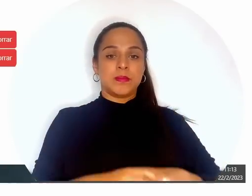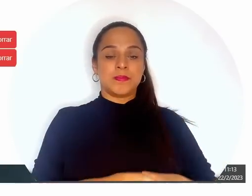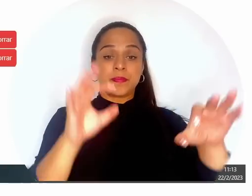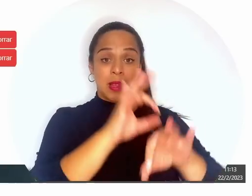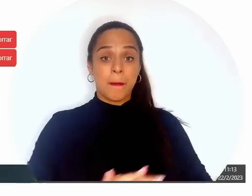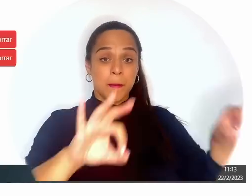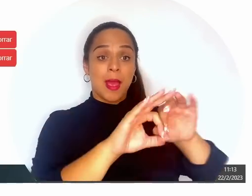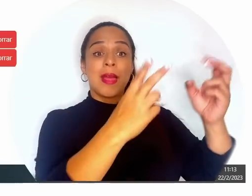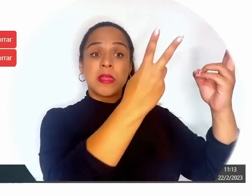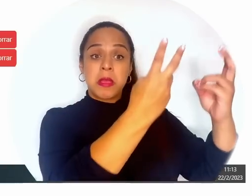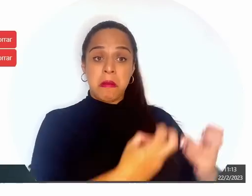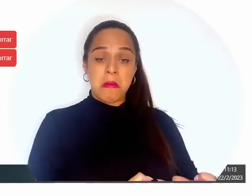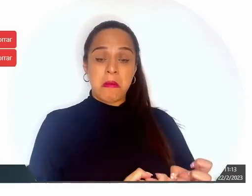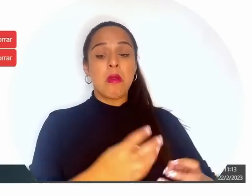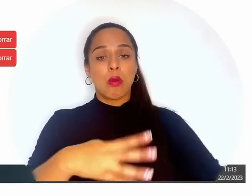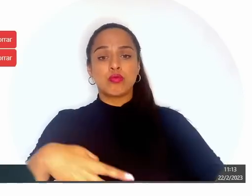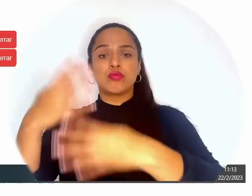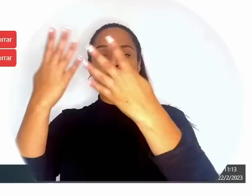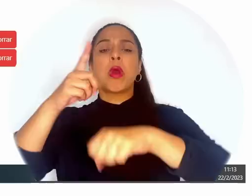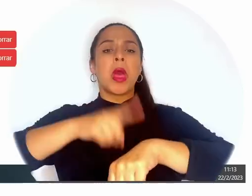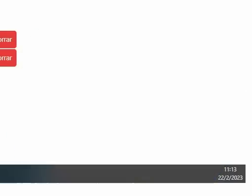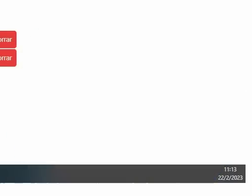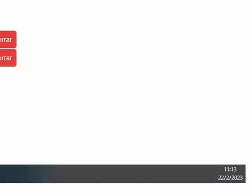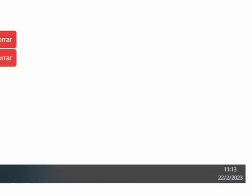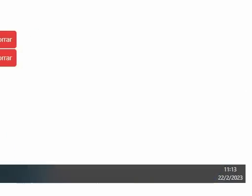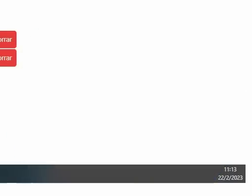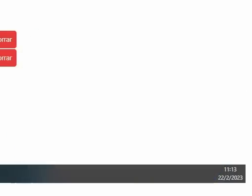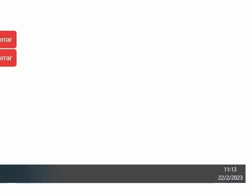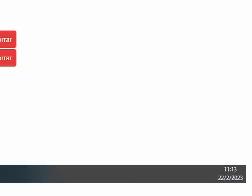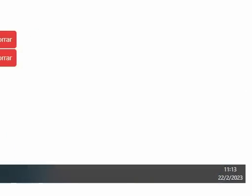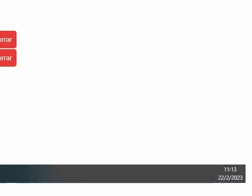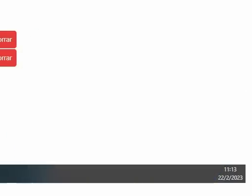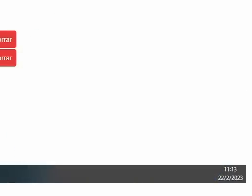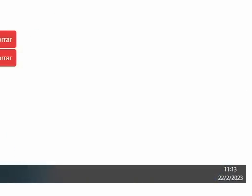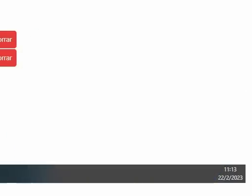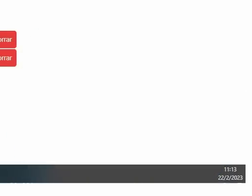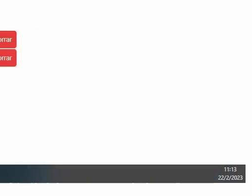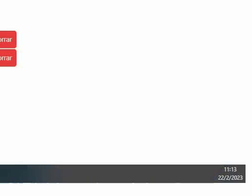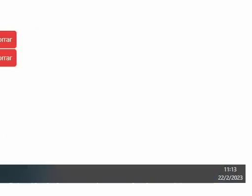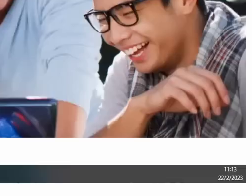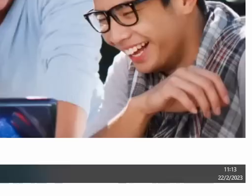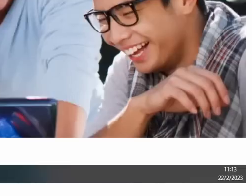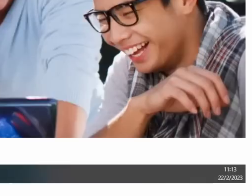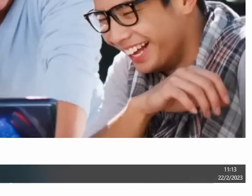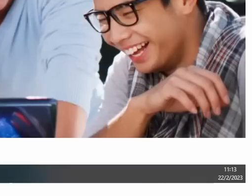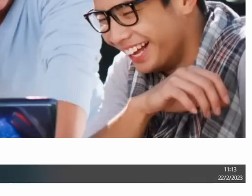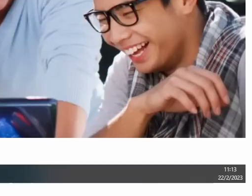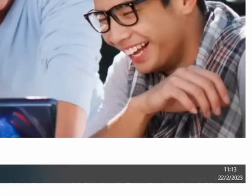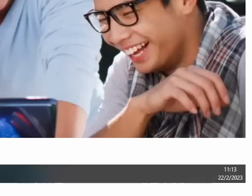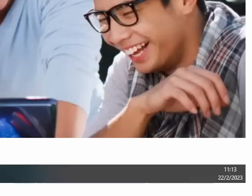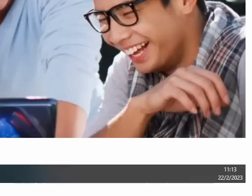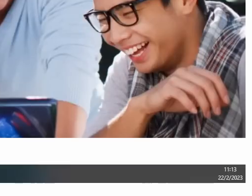mientras el periodo esté abierto, podemos hacer los cambios necesarios. Salimos del sistema y nos